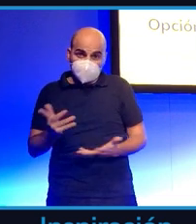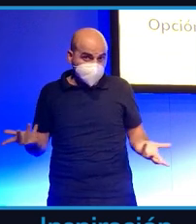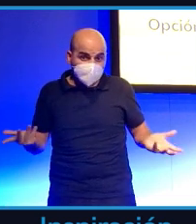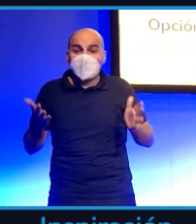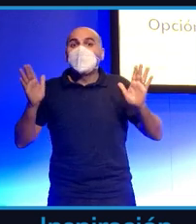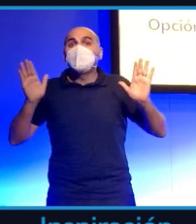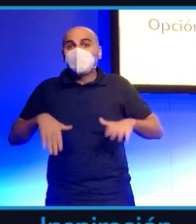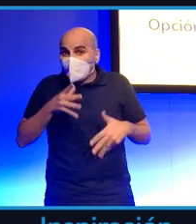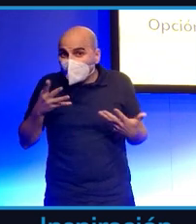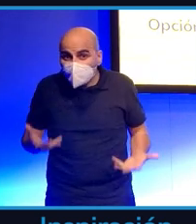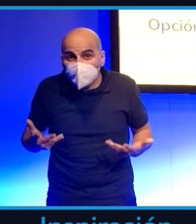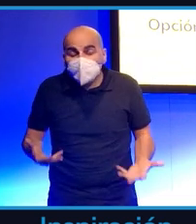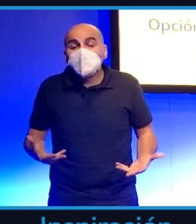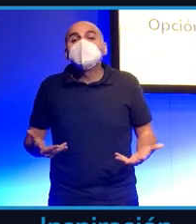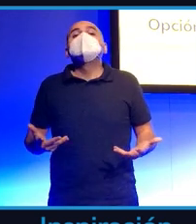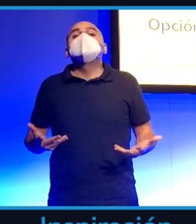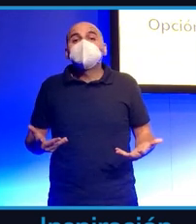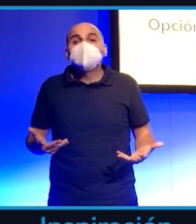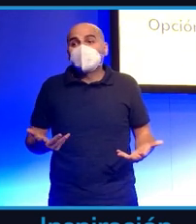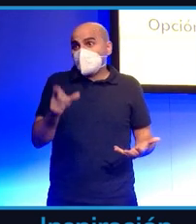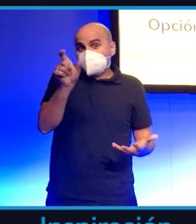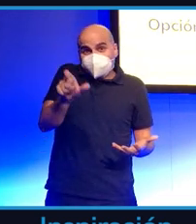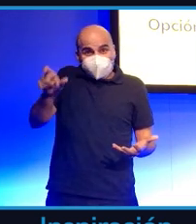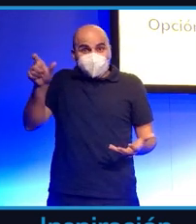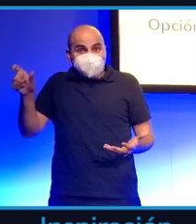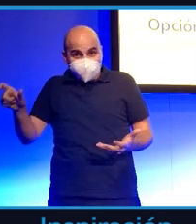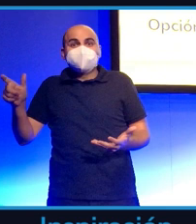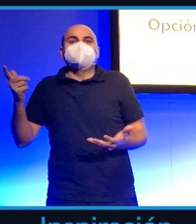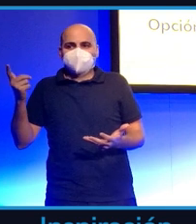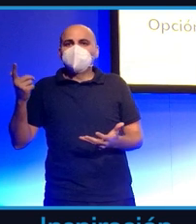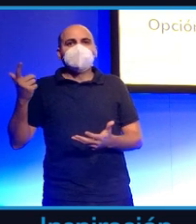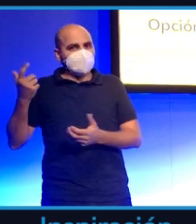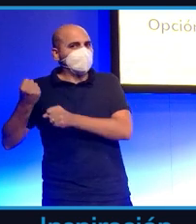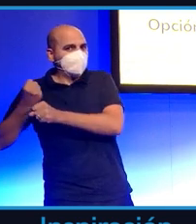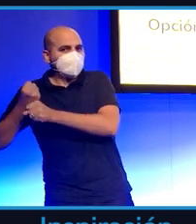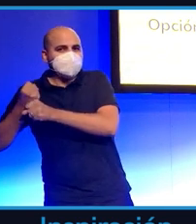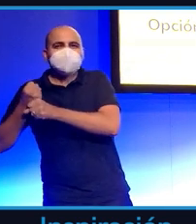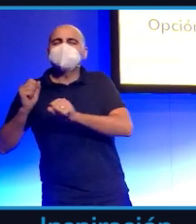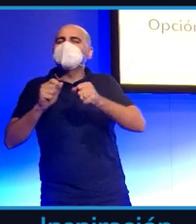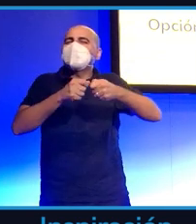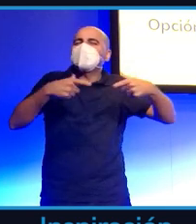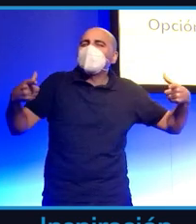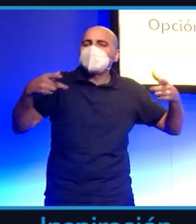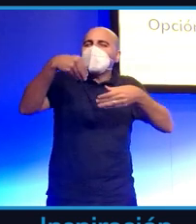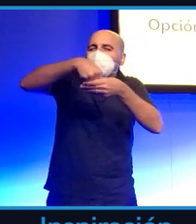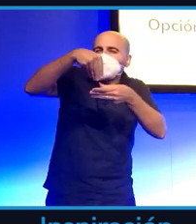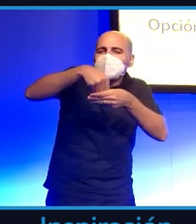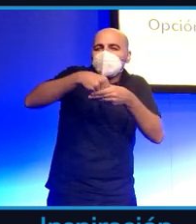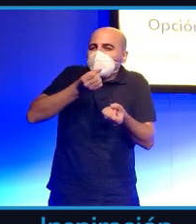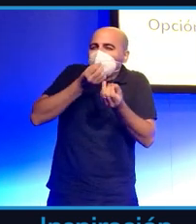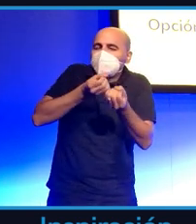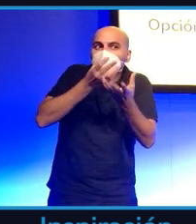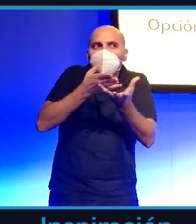en el que estos nuevos formatos, estas nuevas plataformas de contenidos representan una